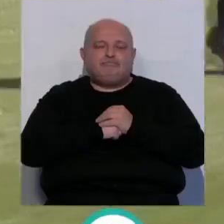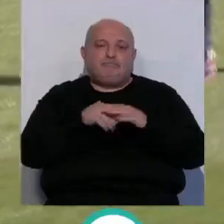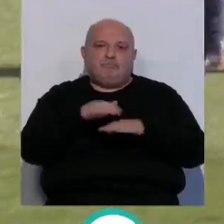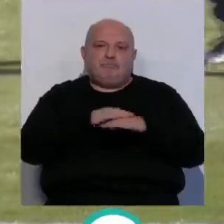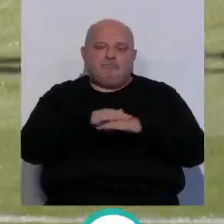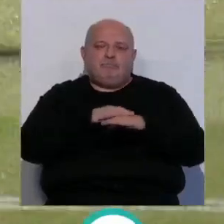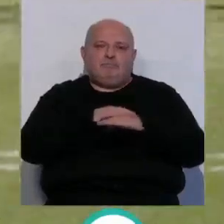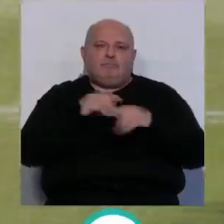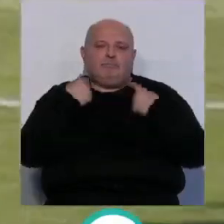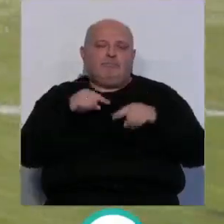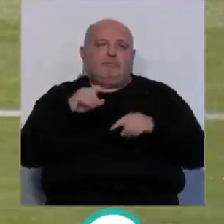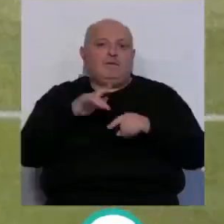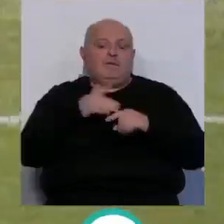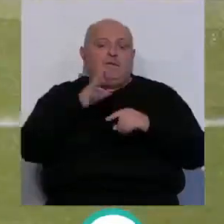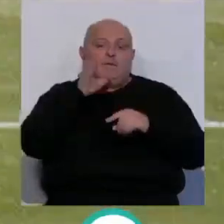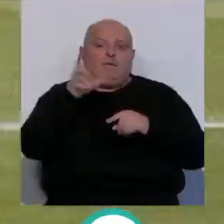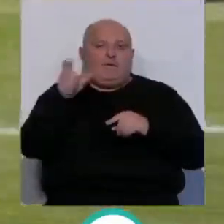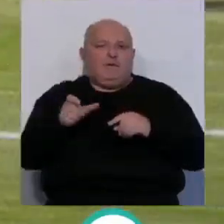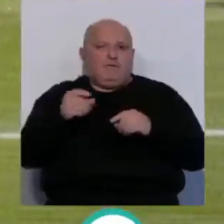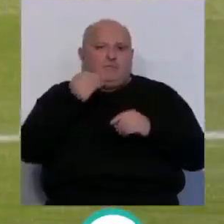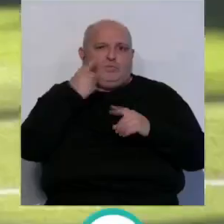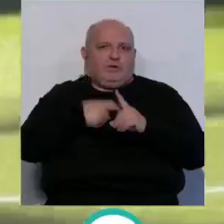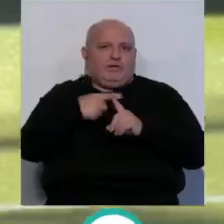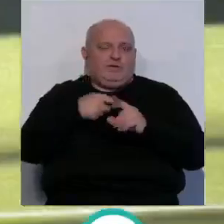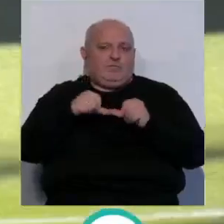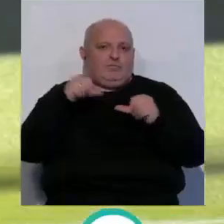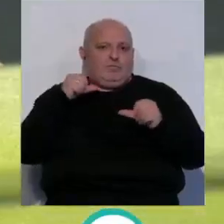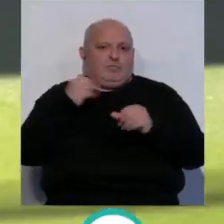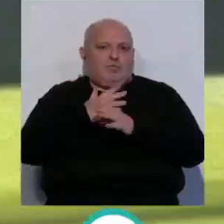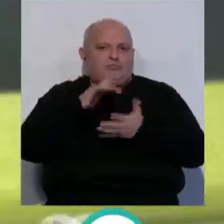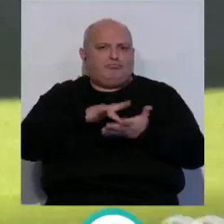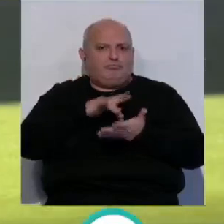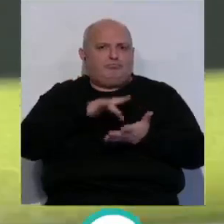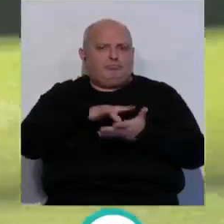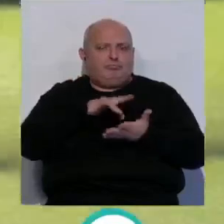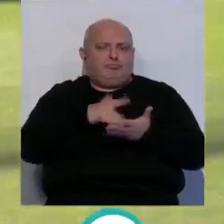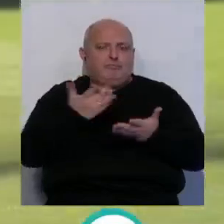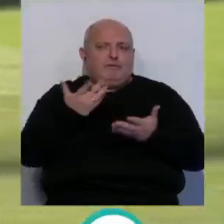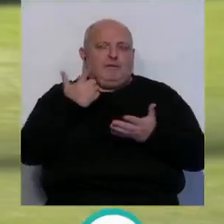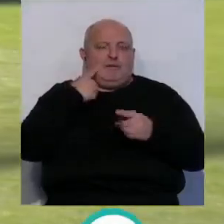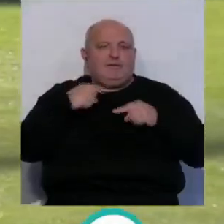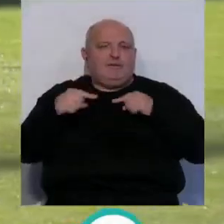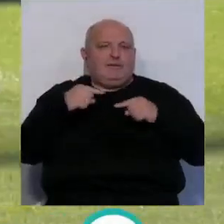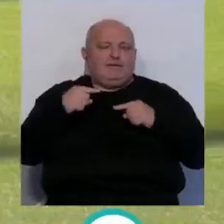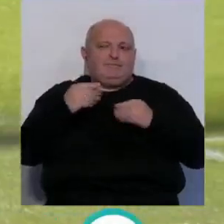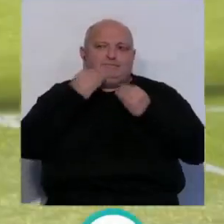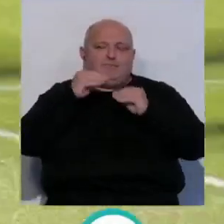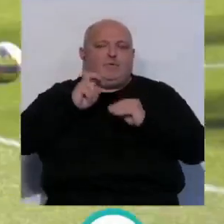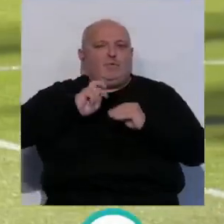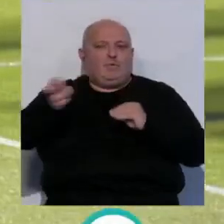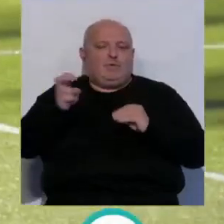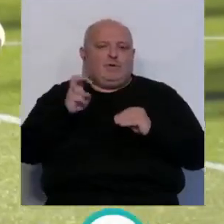Una pérdida muy sensible atendiendo al excelente nivel que estaba ofreciendo en los últimos partidos y que Sergio González tendrá que suplir con